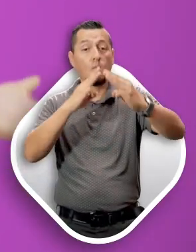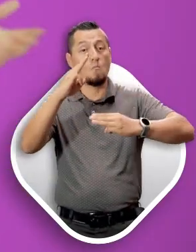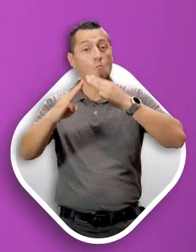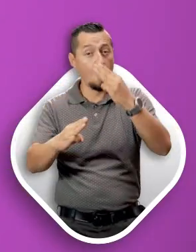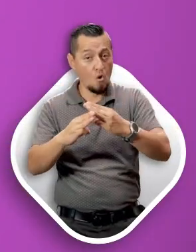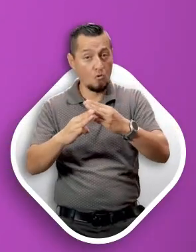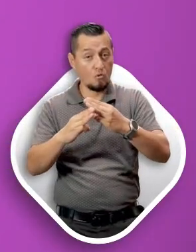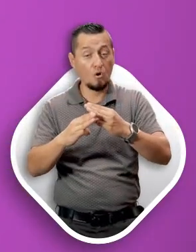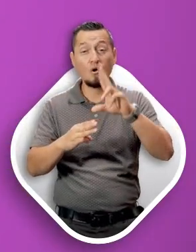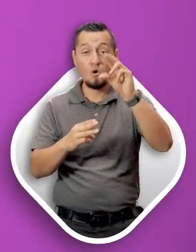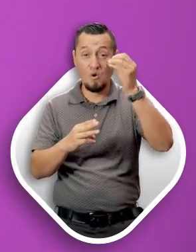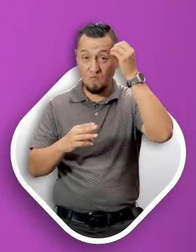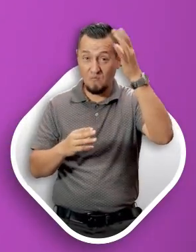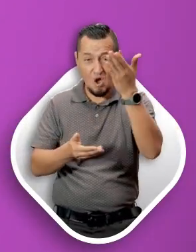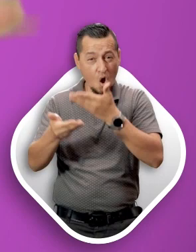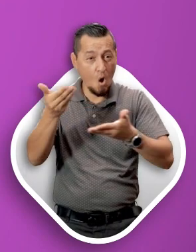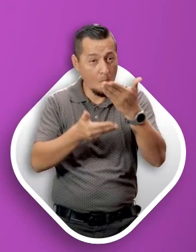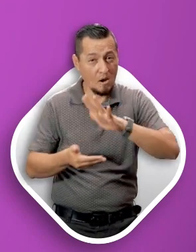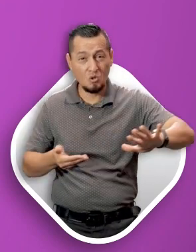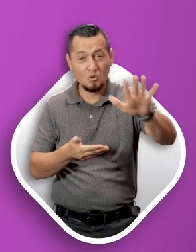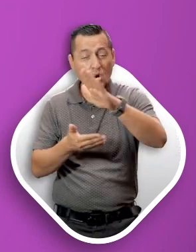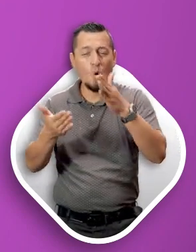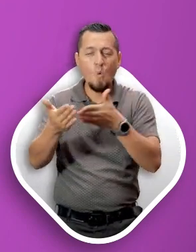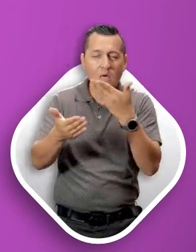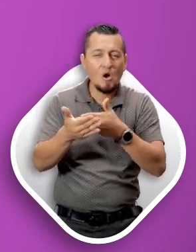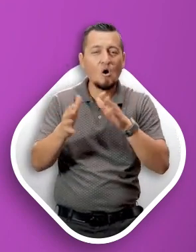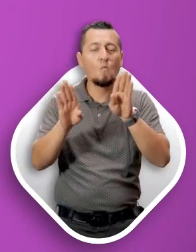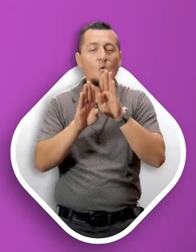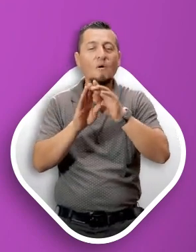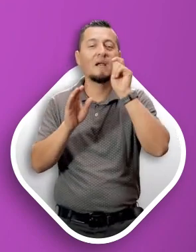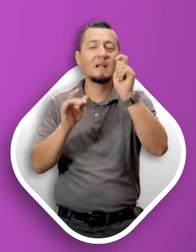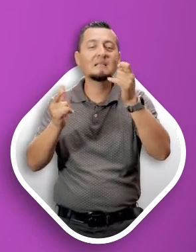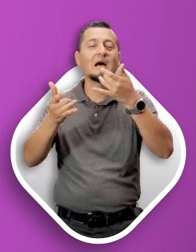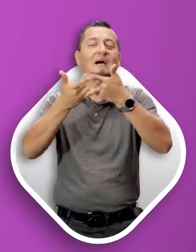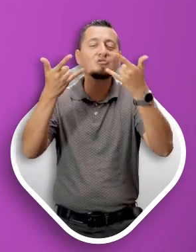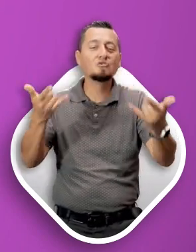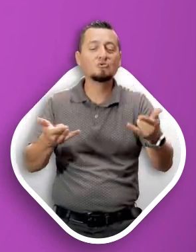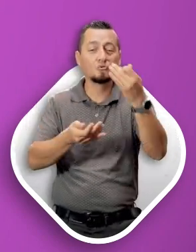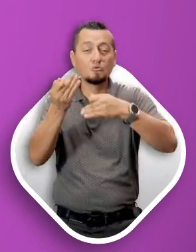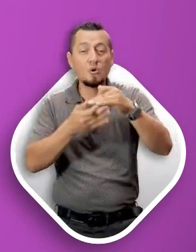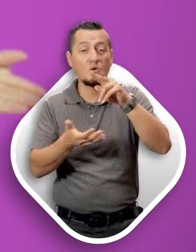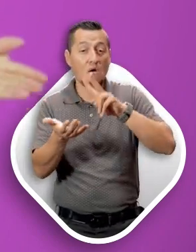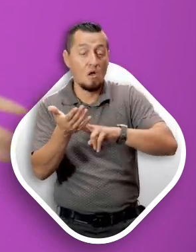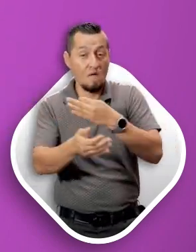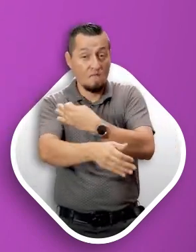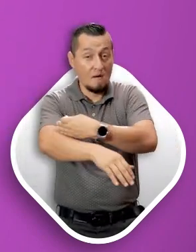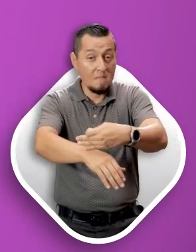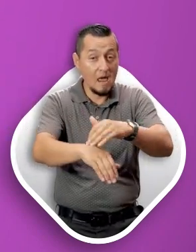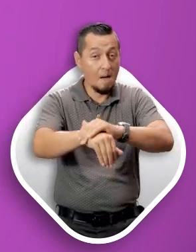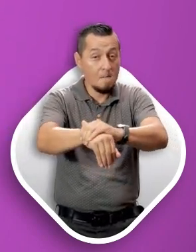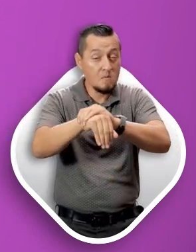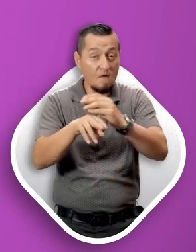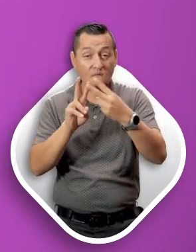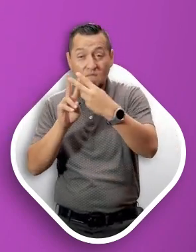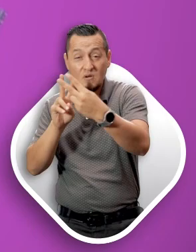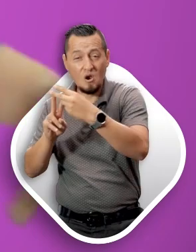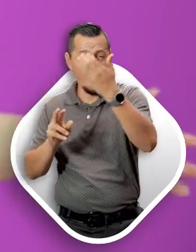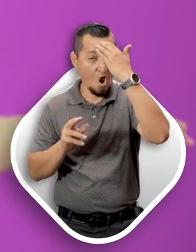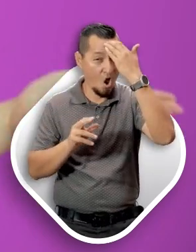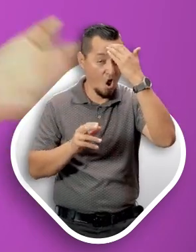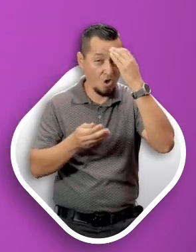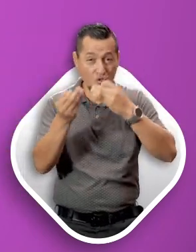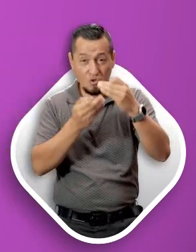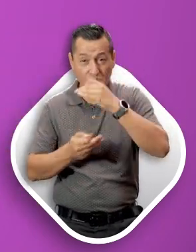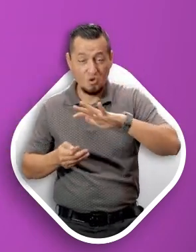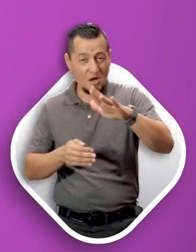en el mundo. No olviden compartir estos cuentos y hablar sobre la importancia de los valores con su familia, amigos, vecinos y